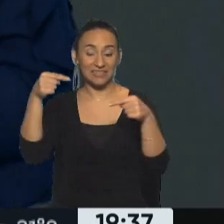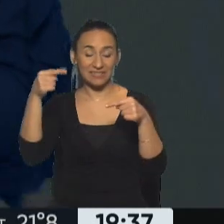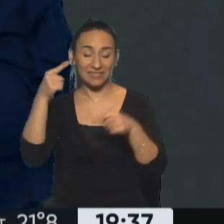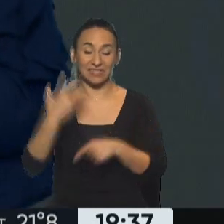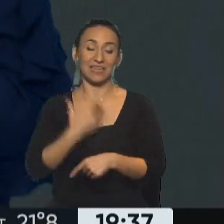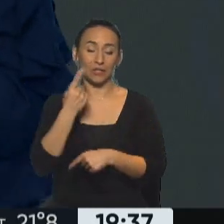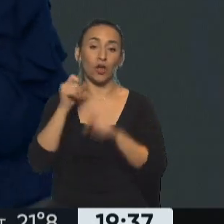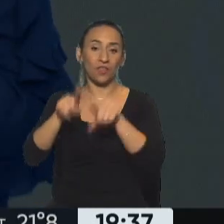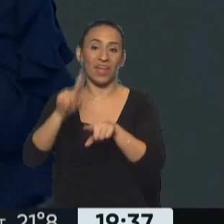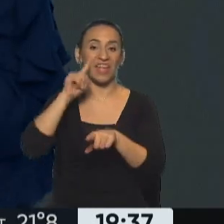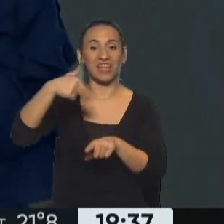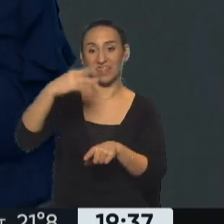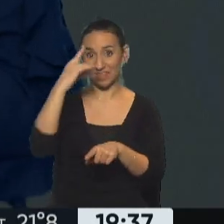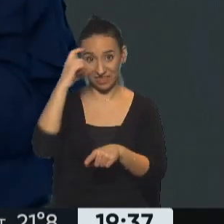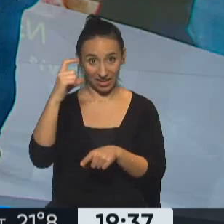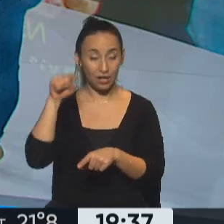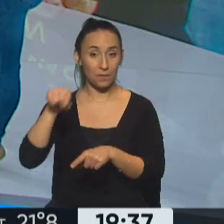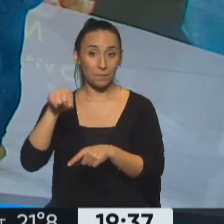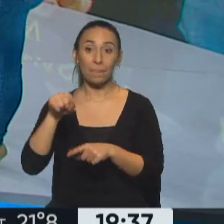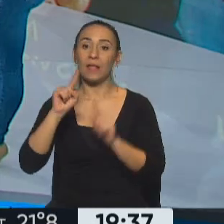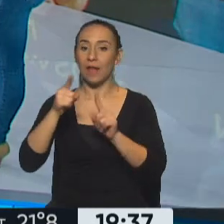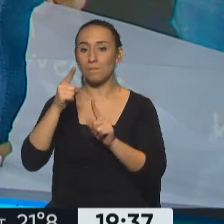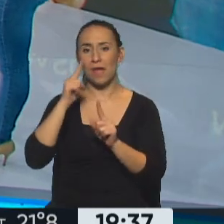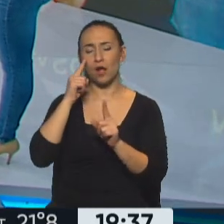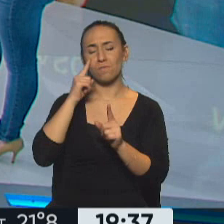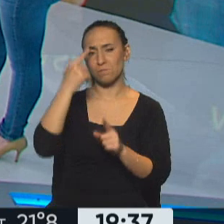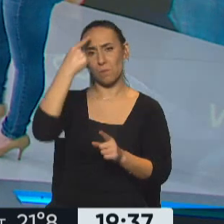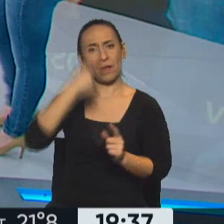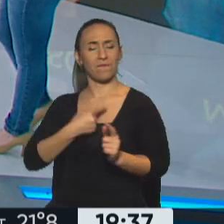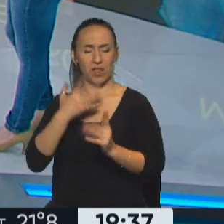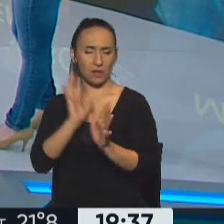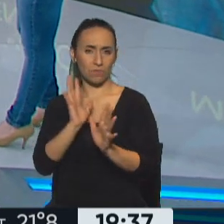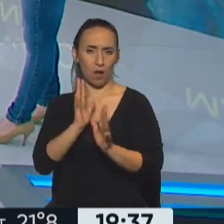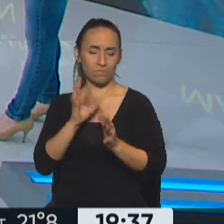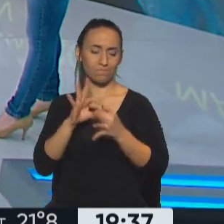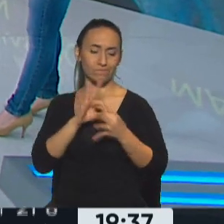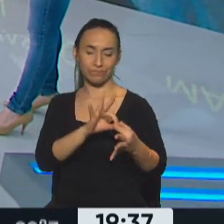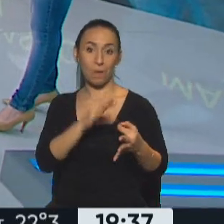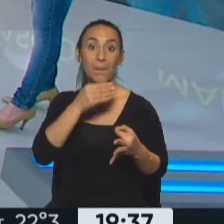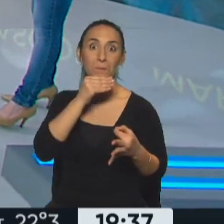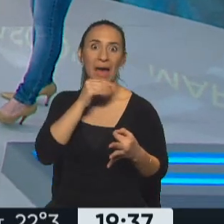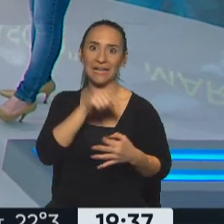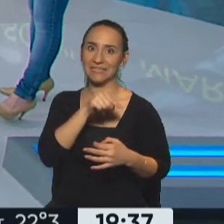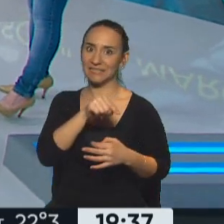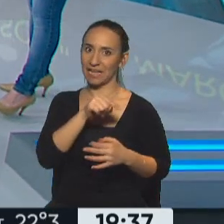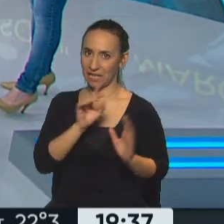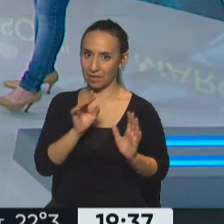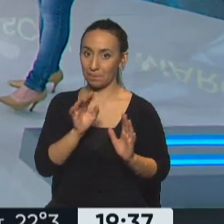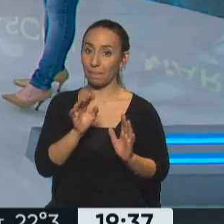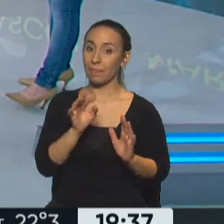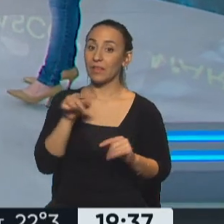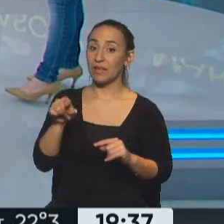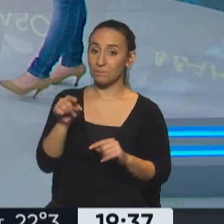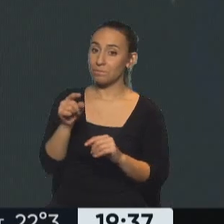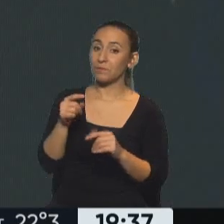Censos, también con un perfil vinculado a las finanzas y a la producción. Muy ligado, por supuesto, Roberto. Y se ha desempeñado,